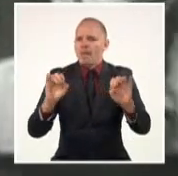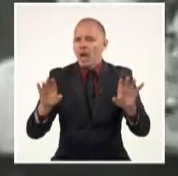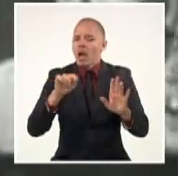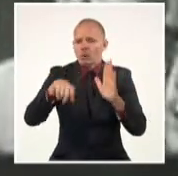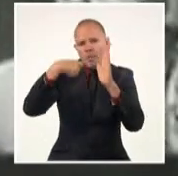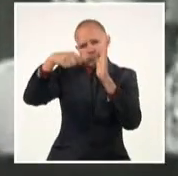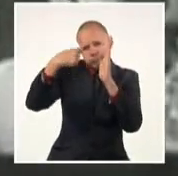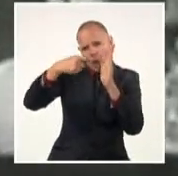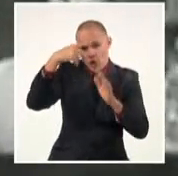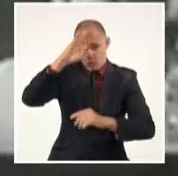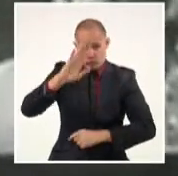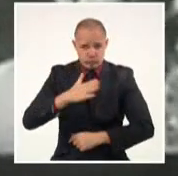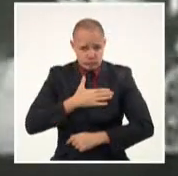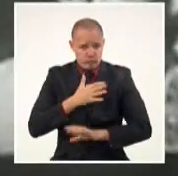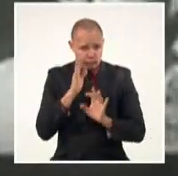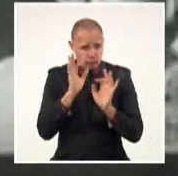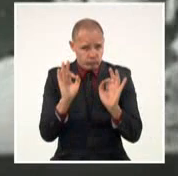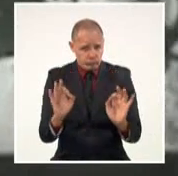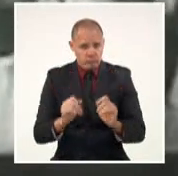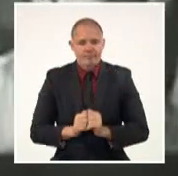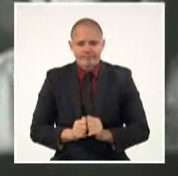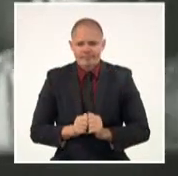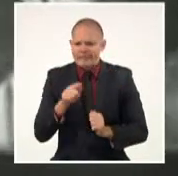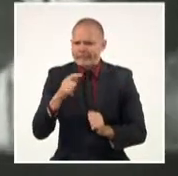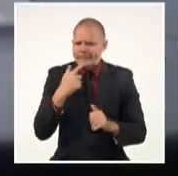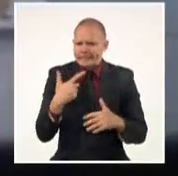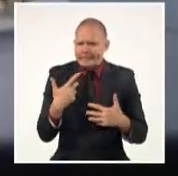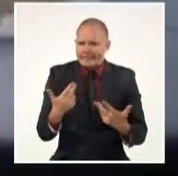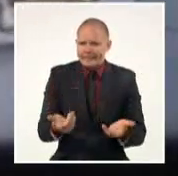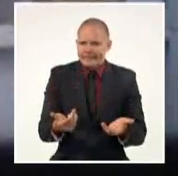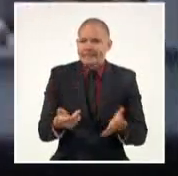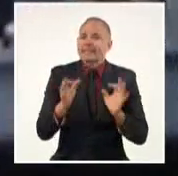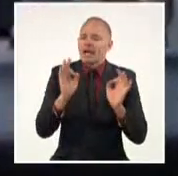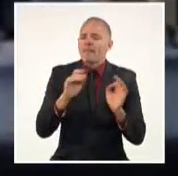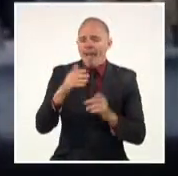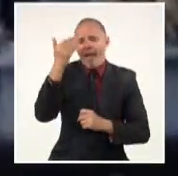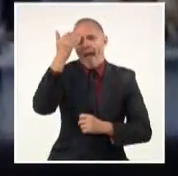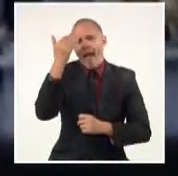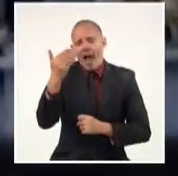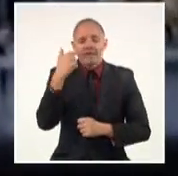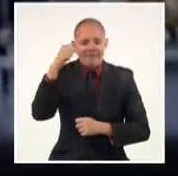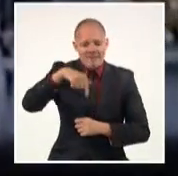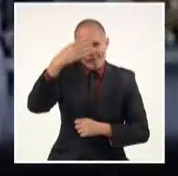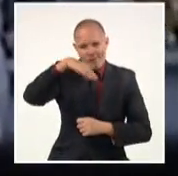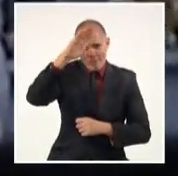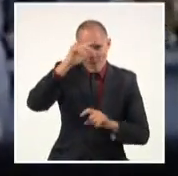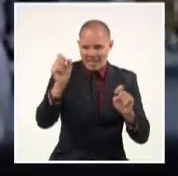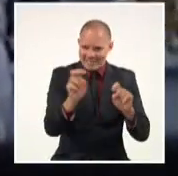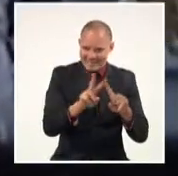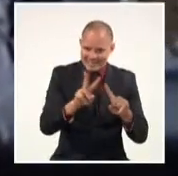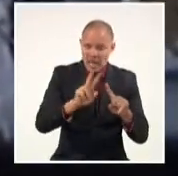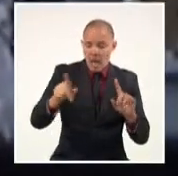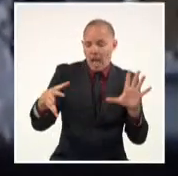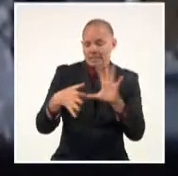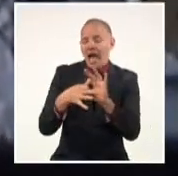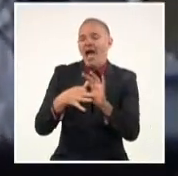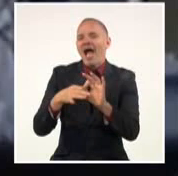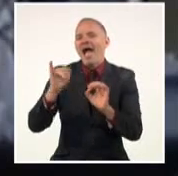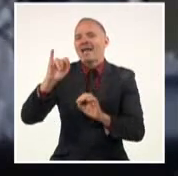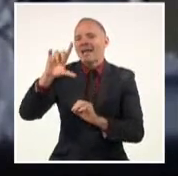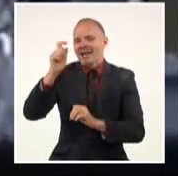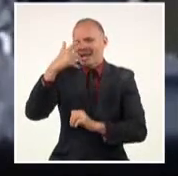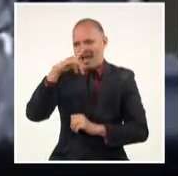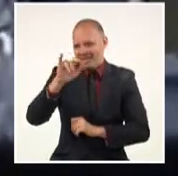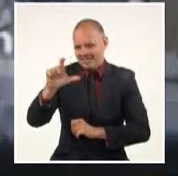patrimonio audiovisual cubano, ello como resultado de la colaboración entre la Televisión Cubana y el Instituto Cubano del Arte e